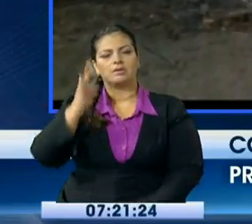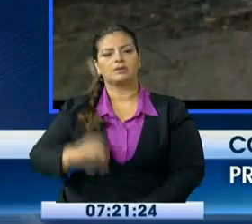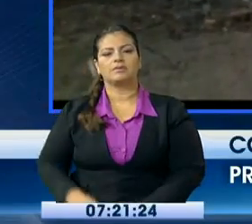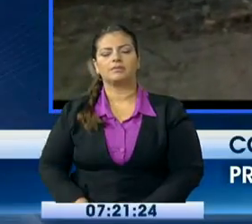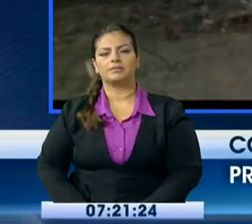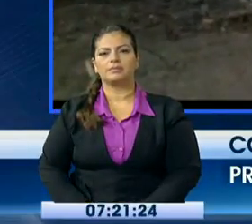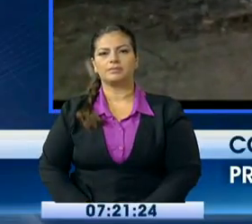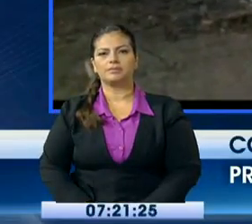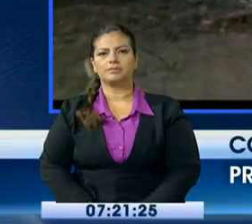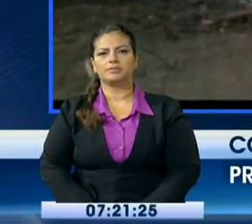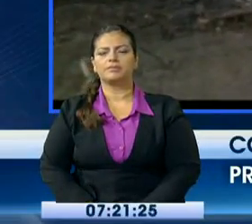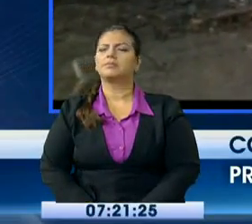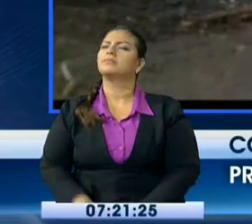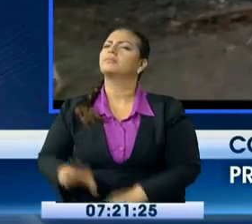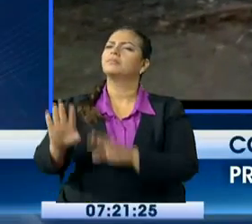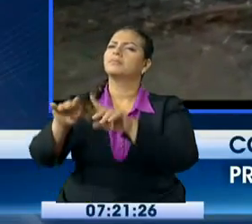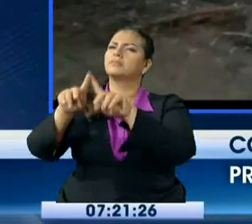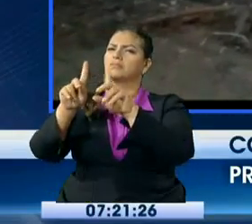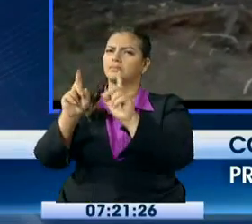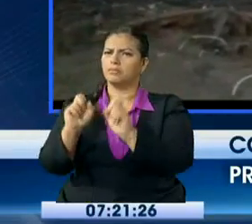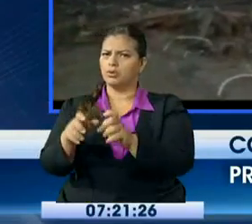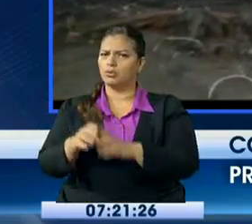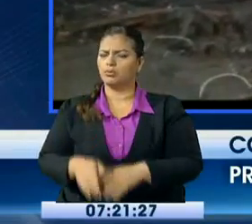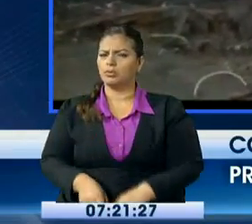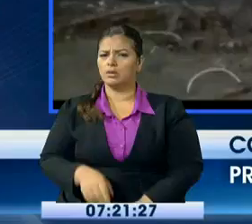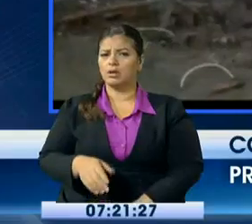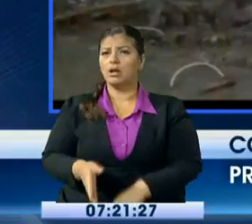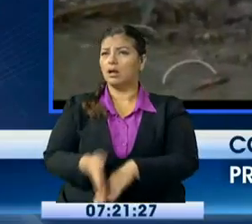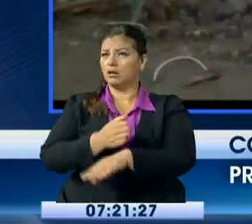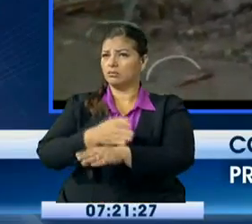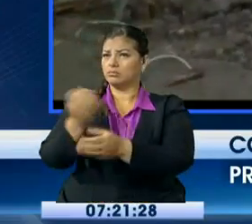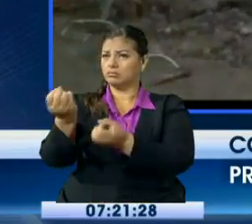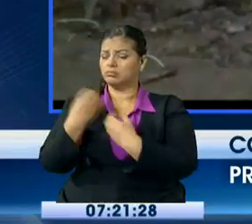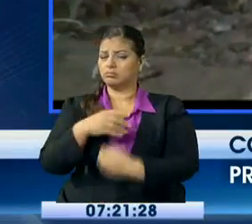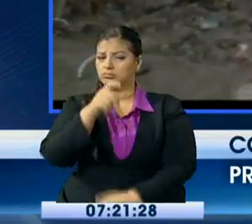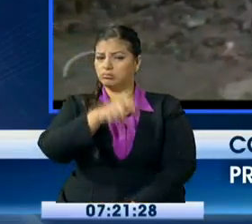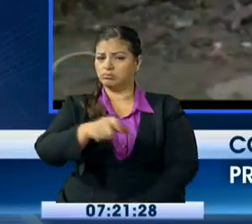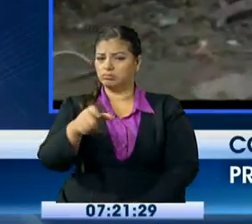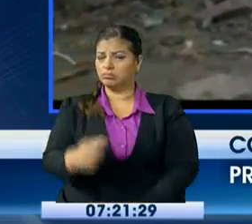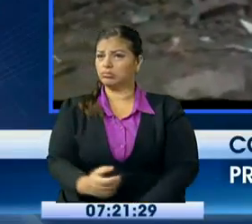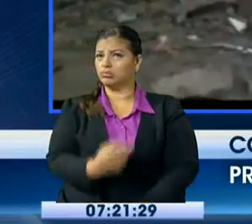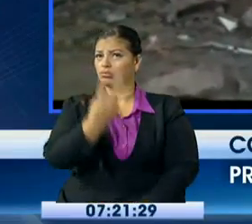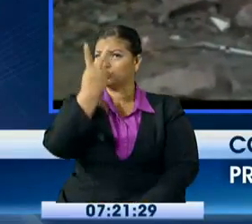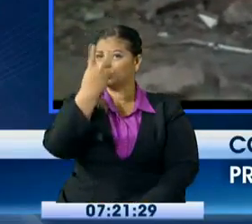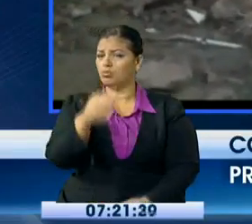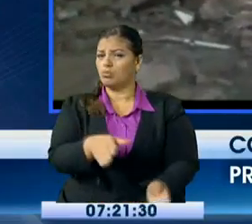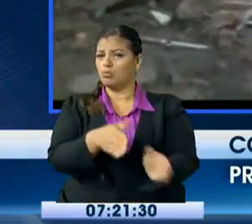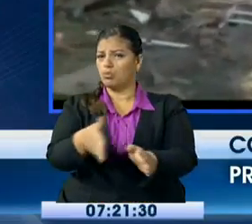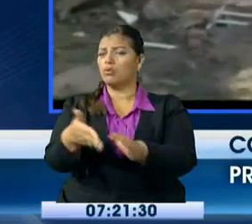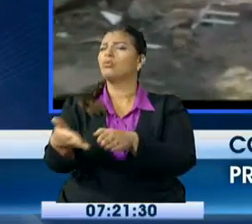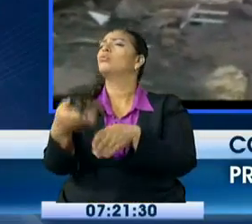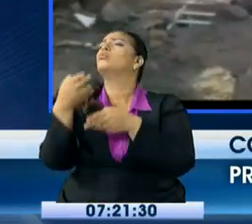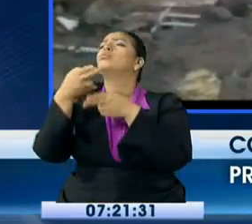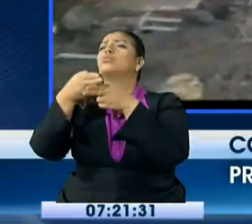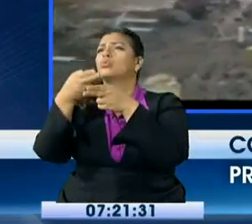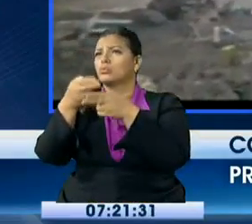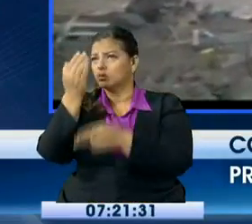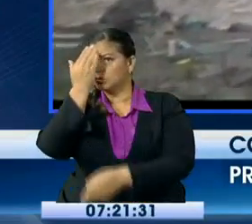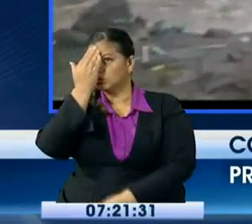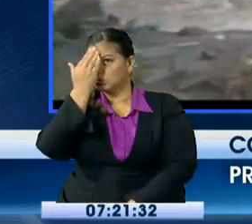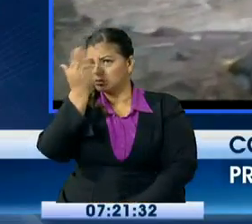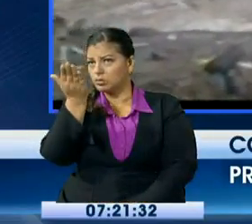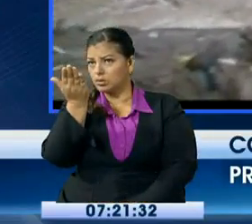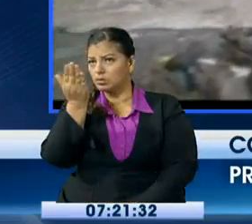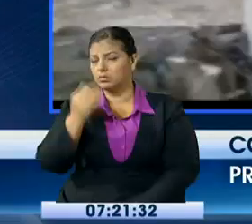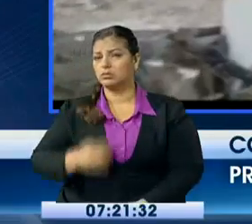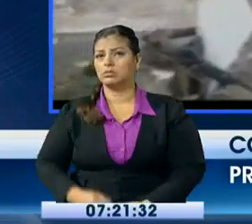acaso tienes ya los nombres de las dos personas fallecidas, porque probablemente tengan familiares en alguna otra provincia del país y